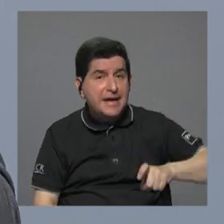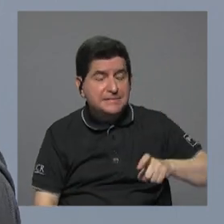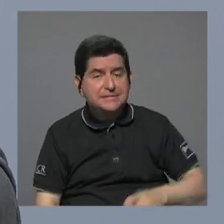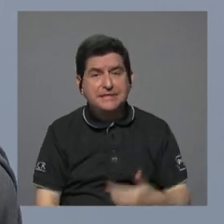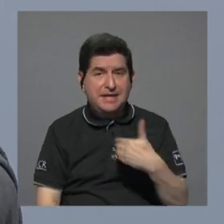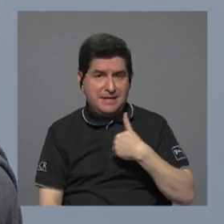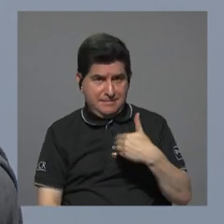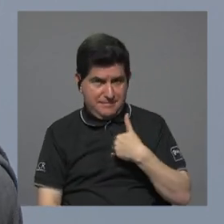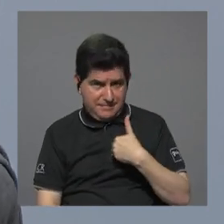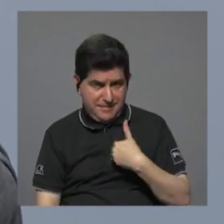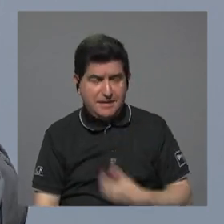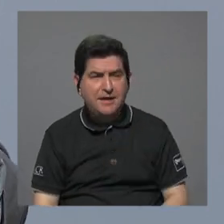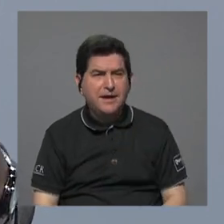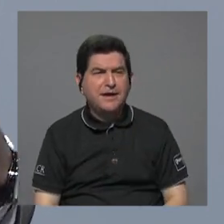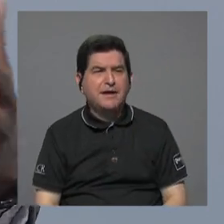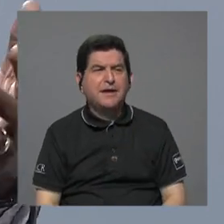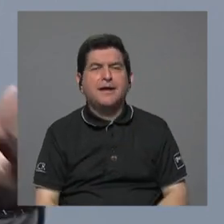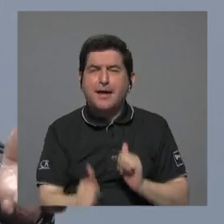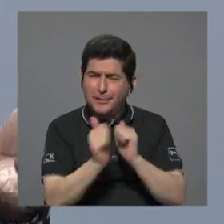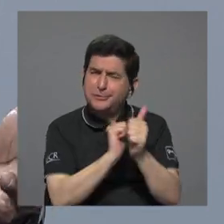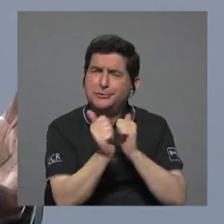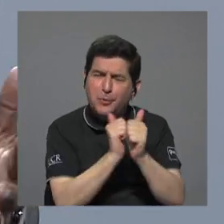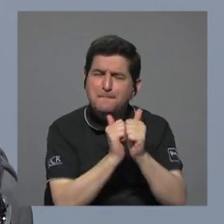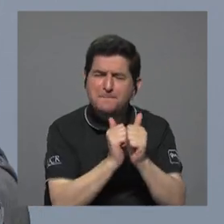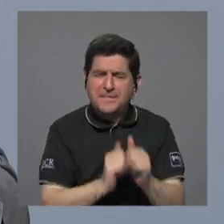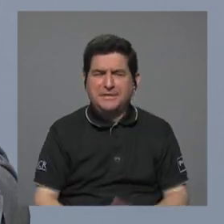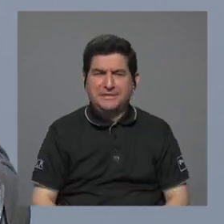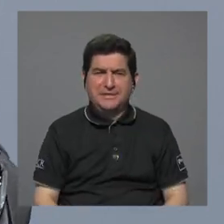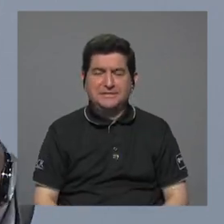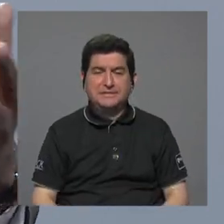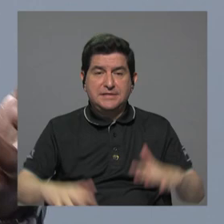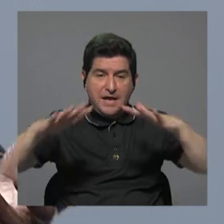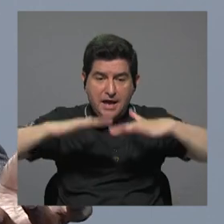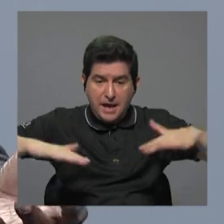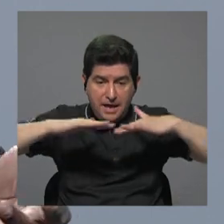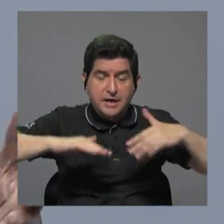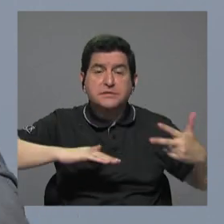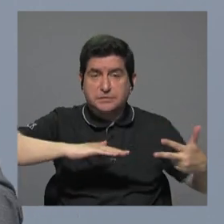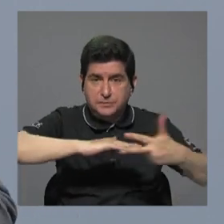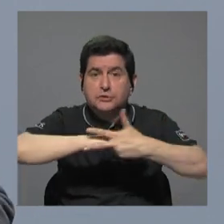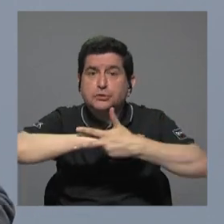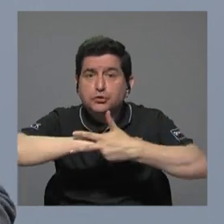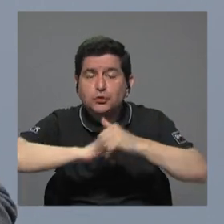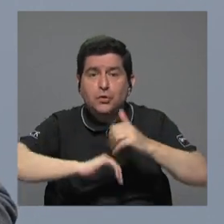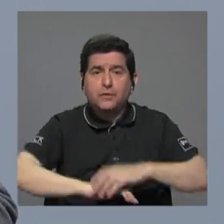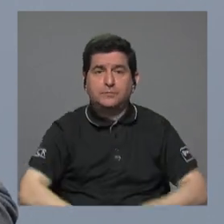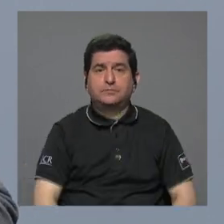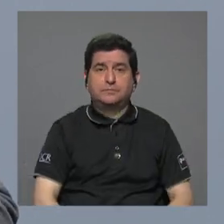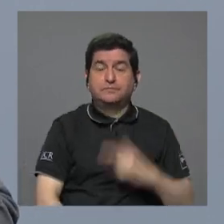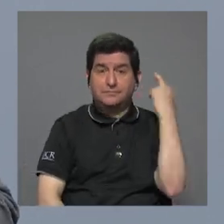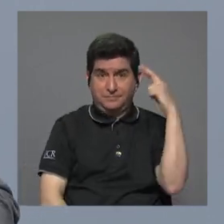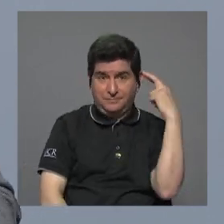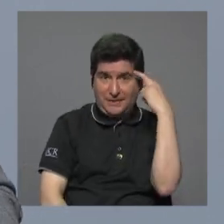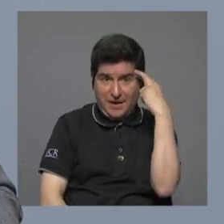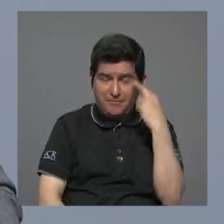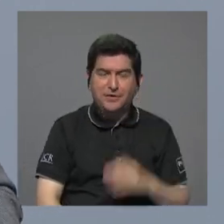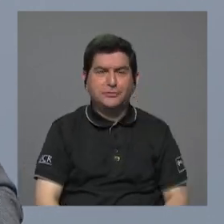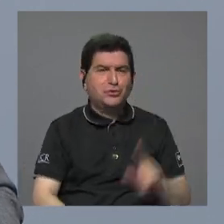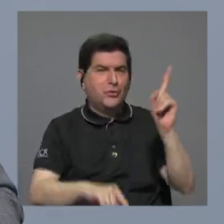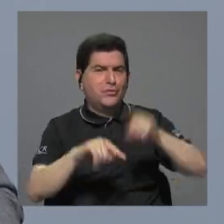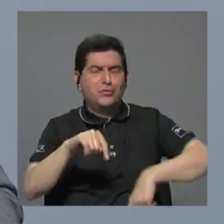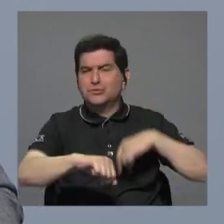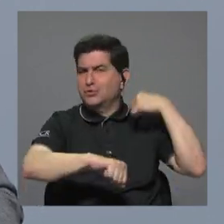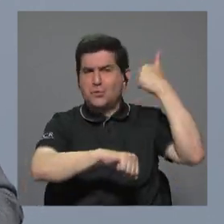al menos un nivel de competencia en el ámbito portuario porque no se puede